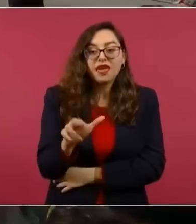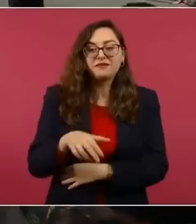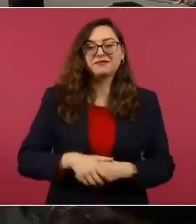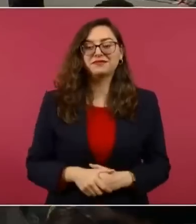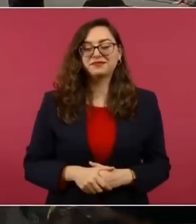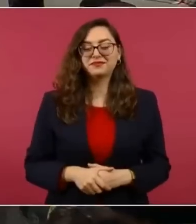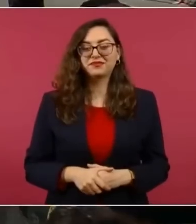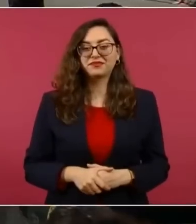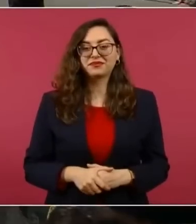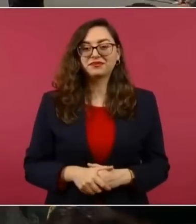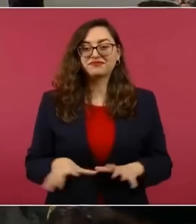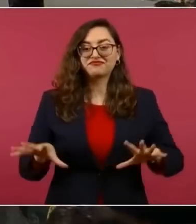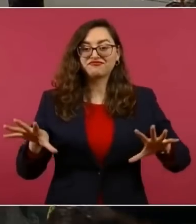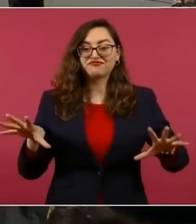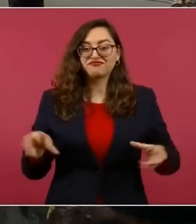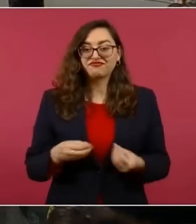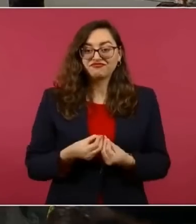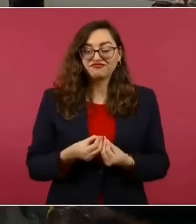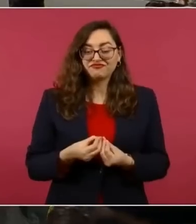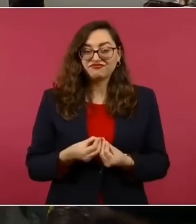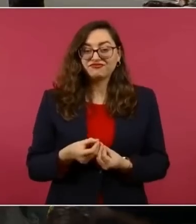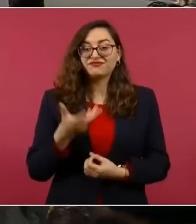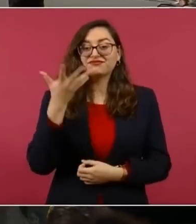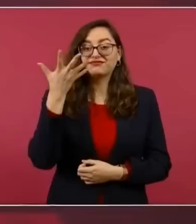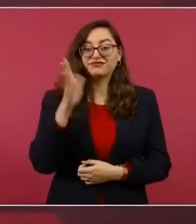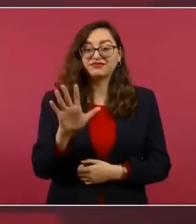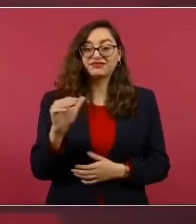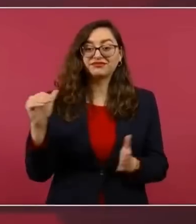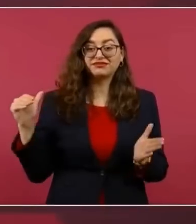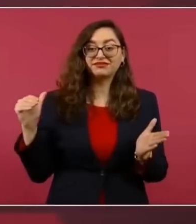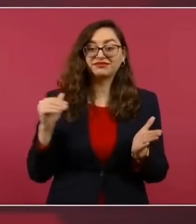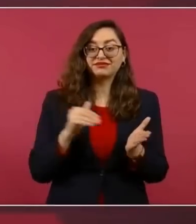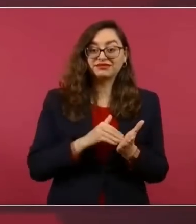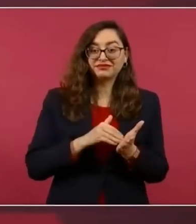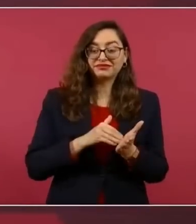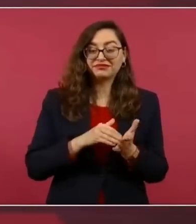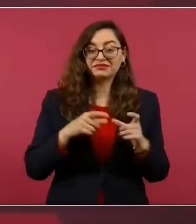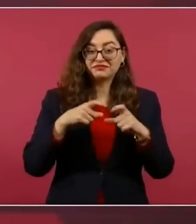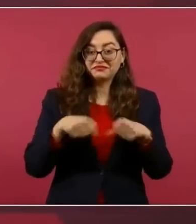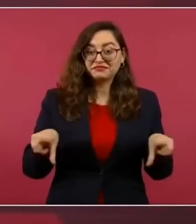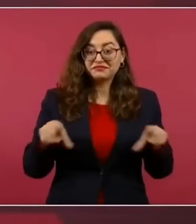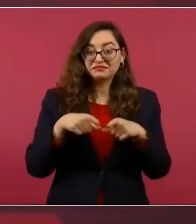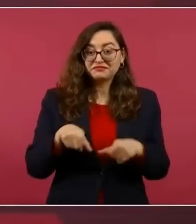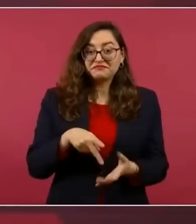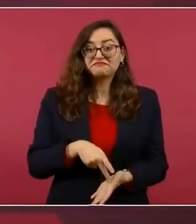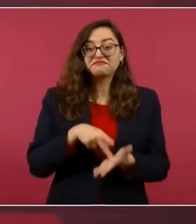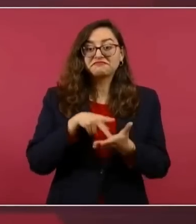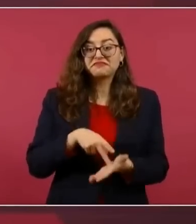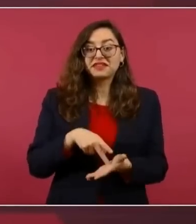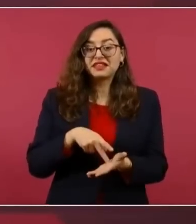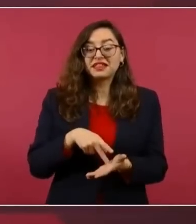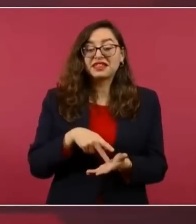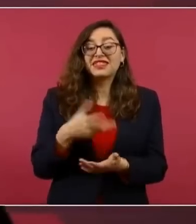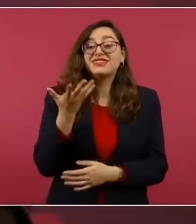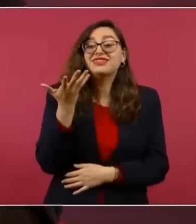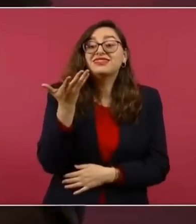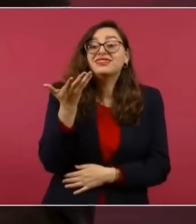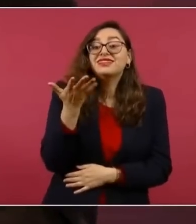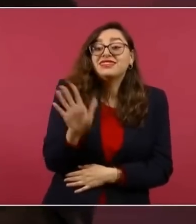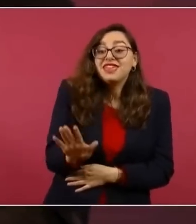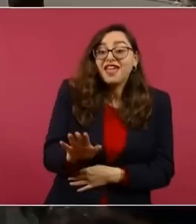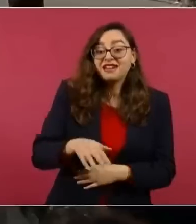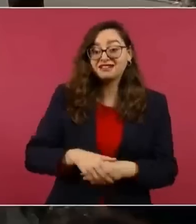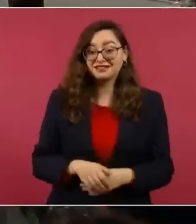Los 10 mil billetes son 10 kilos. Y el Señor dice